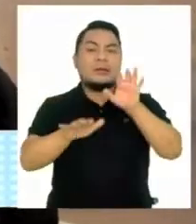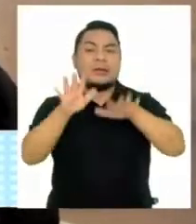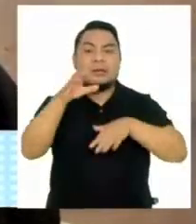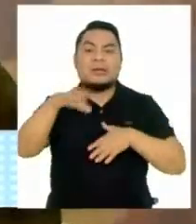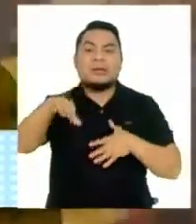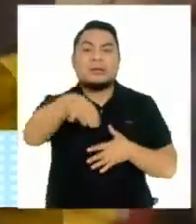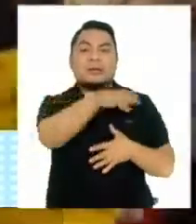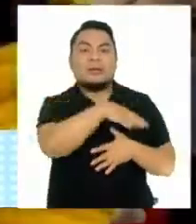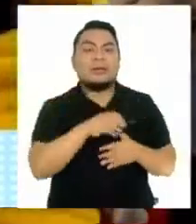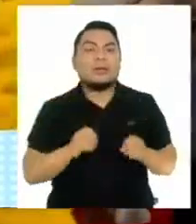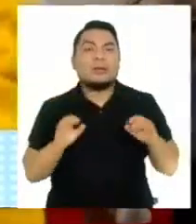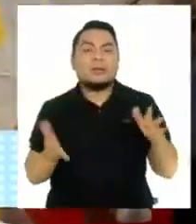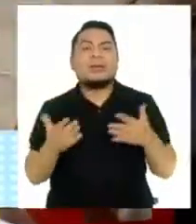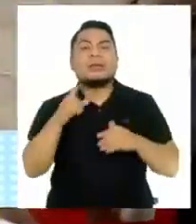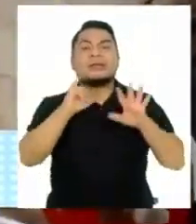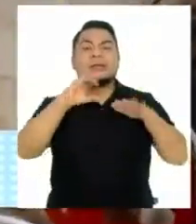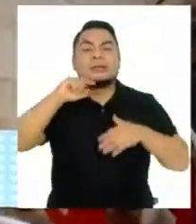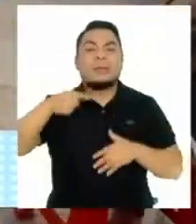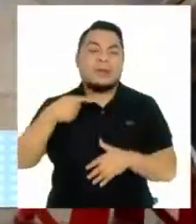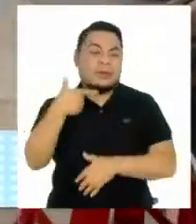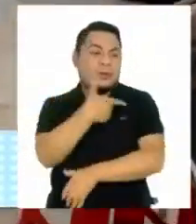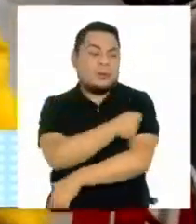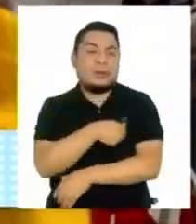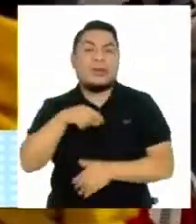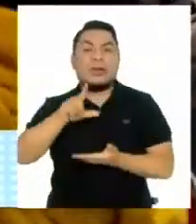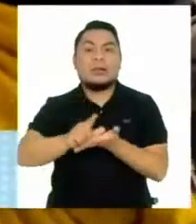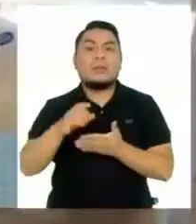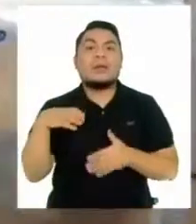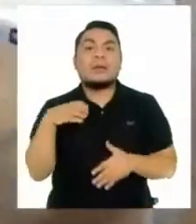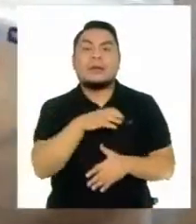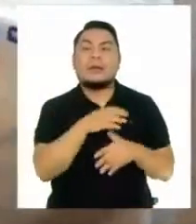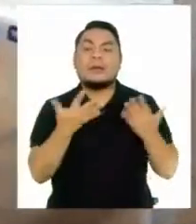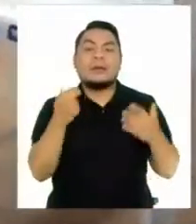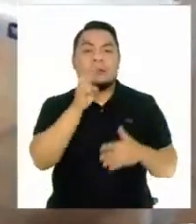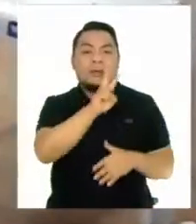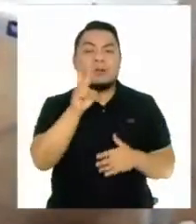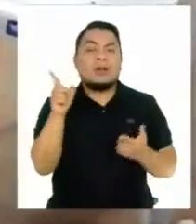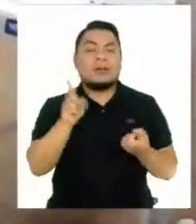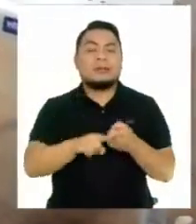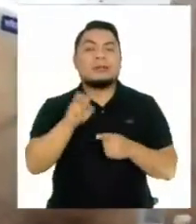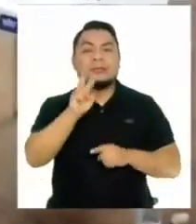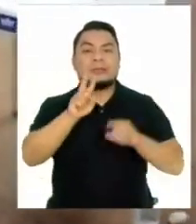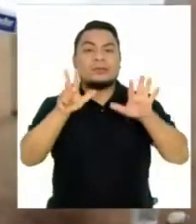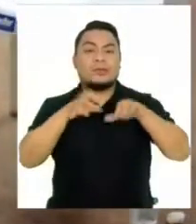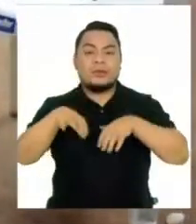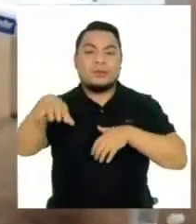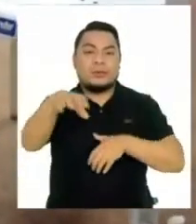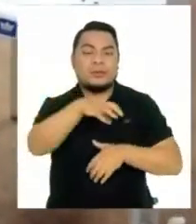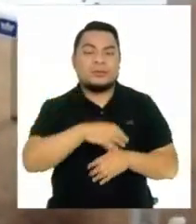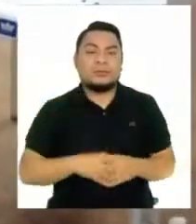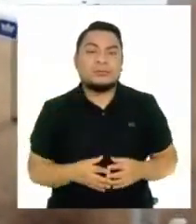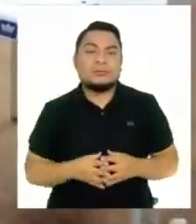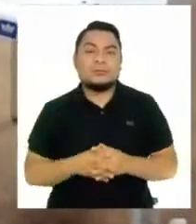regiones con la distribución de 60.000 dosis y en Límica y Ause pasará de 22 a 28 centros.